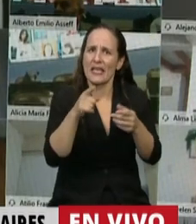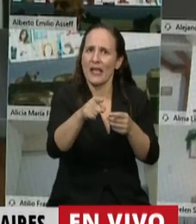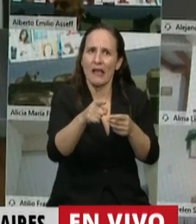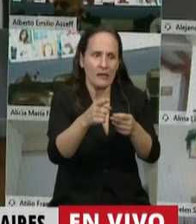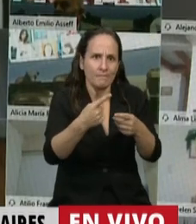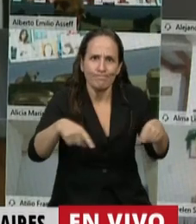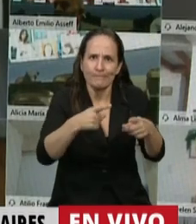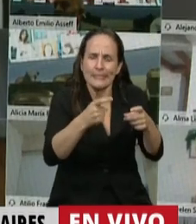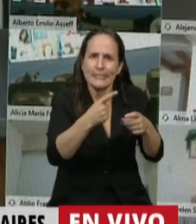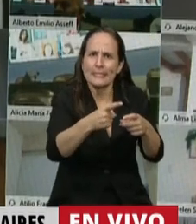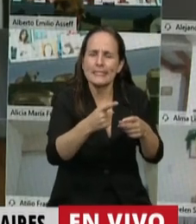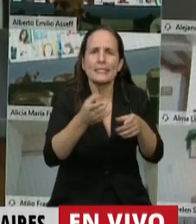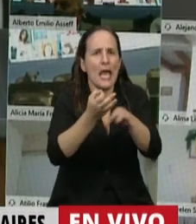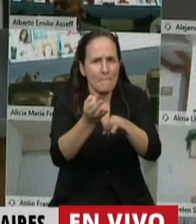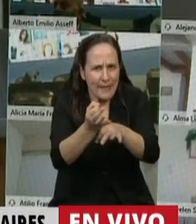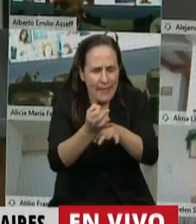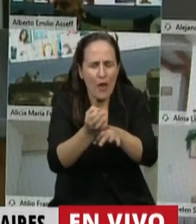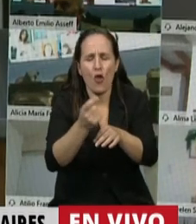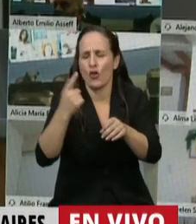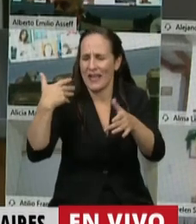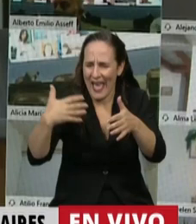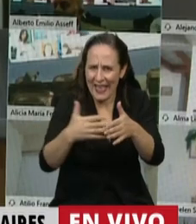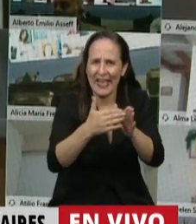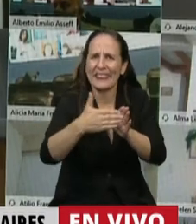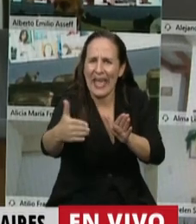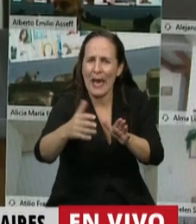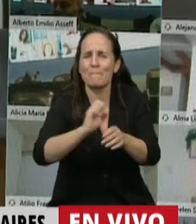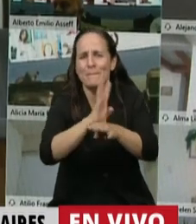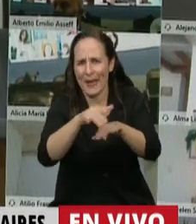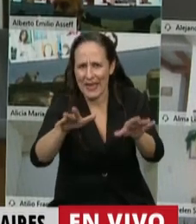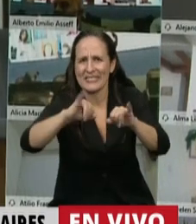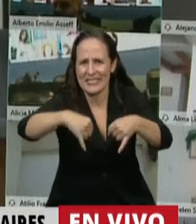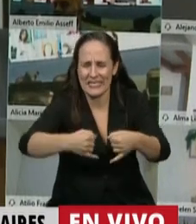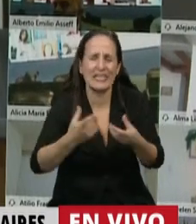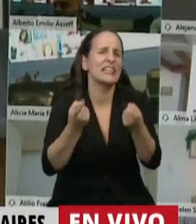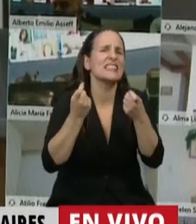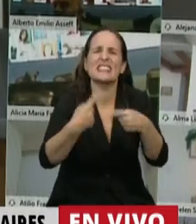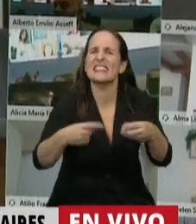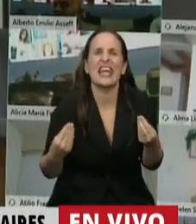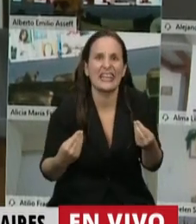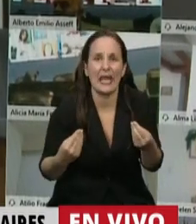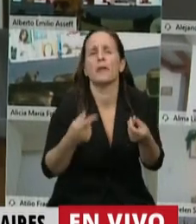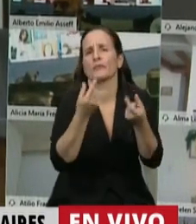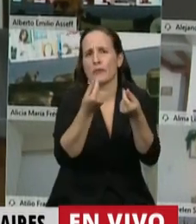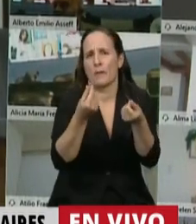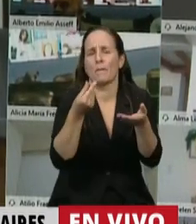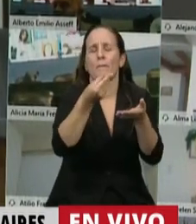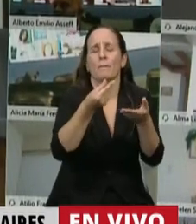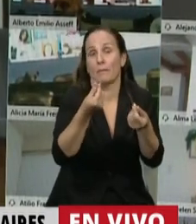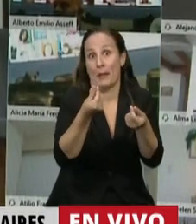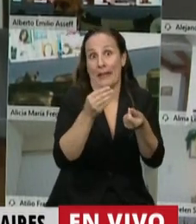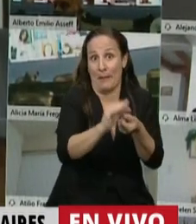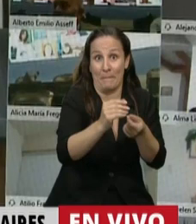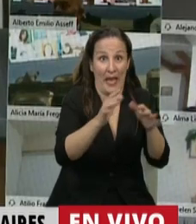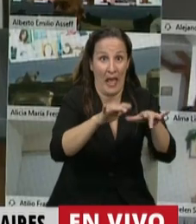necesario acompañamiento pedagógico en esta etapa. Acá, de presupuesto para dispositivo nada, de